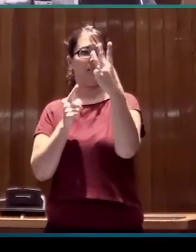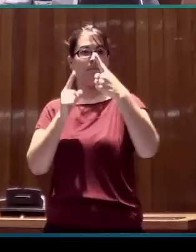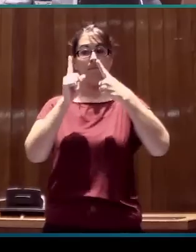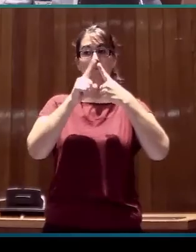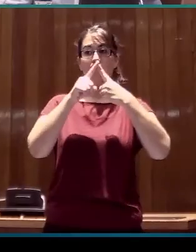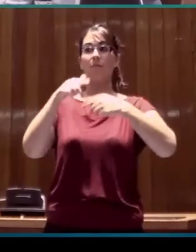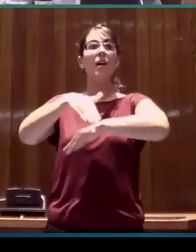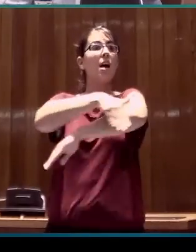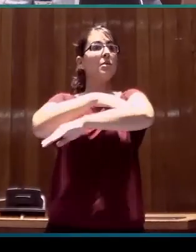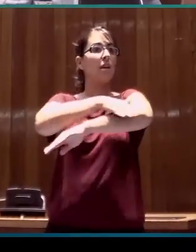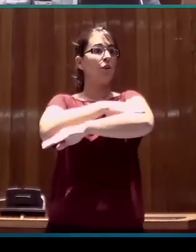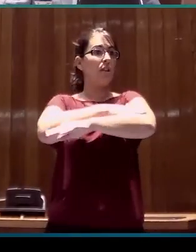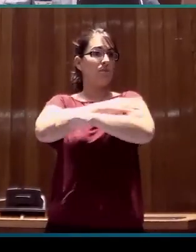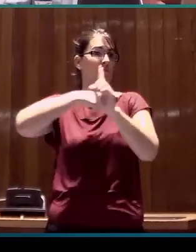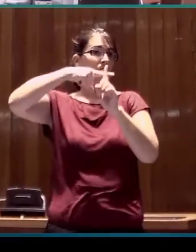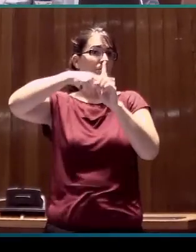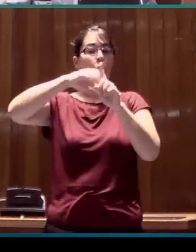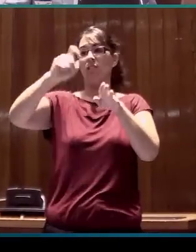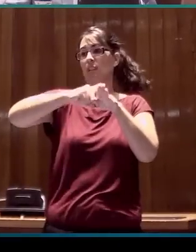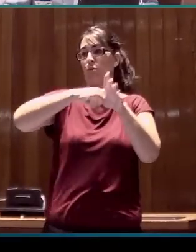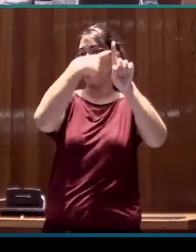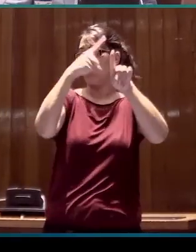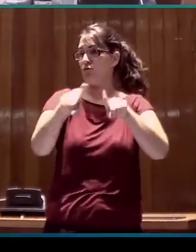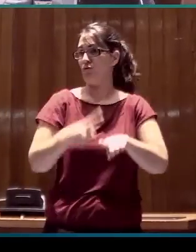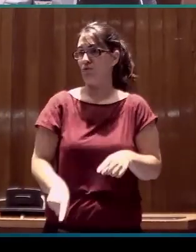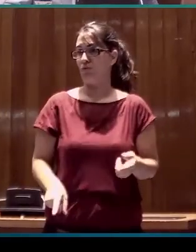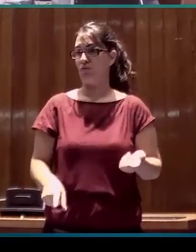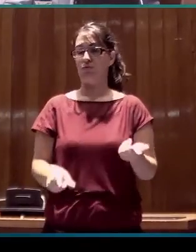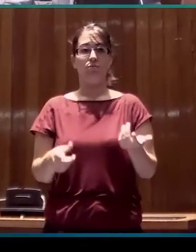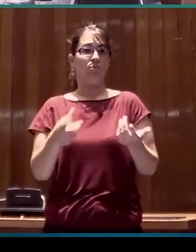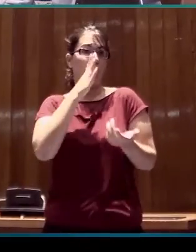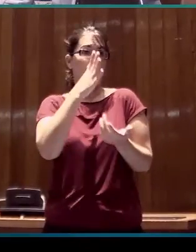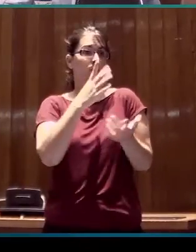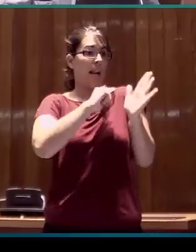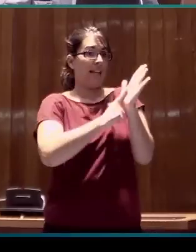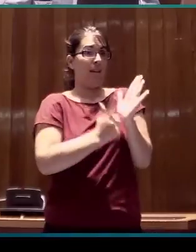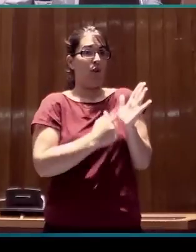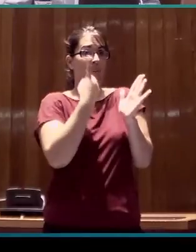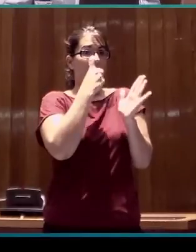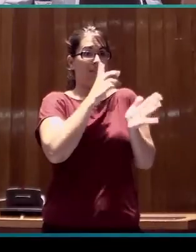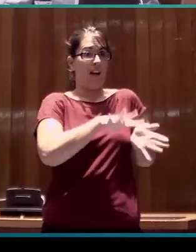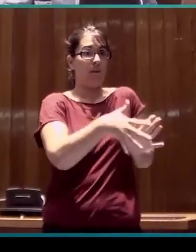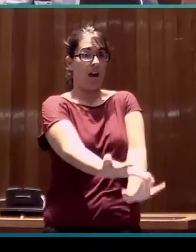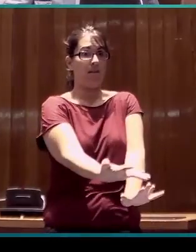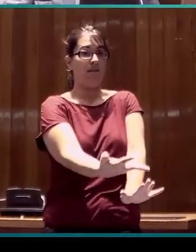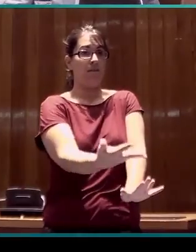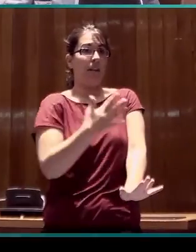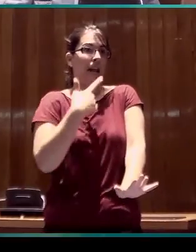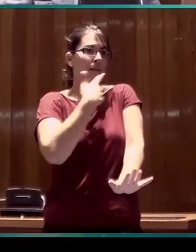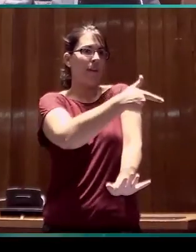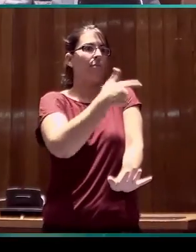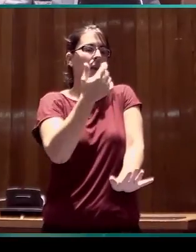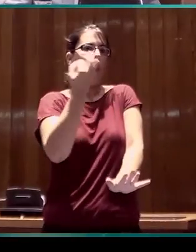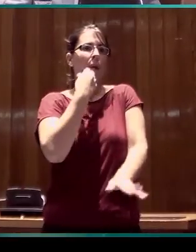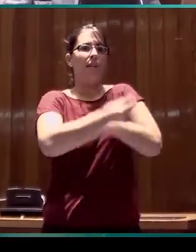administraciones de diferente tipo que, por la necesidad de aplicar la legislación, necesitan realizar determinadas